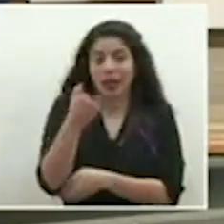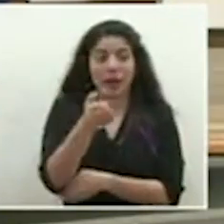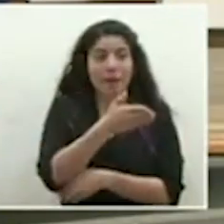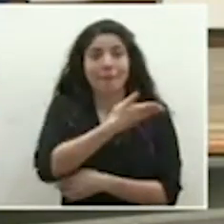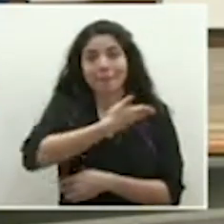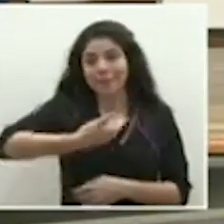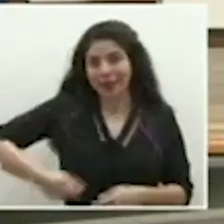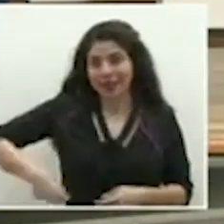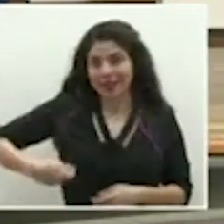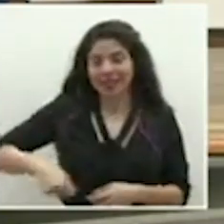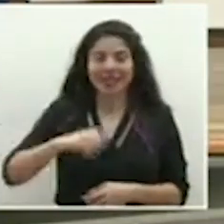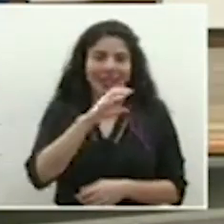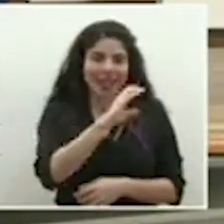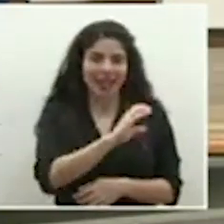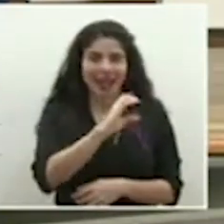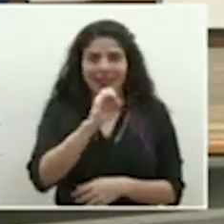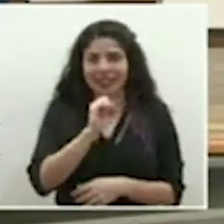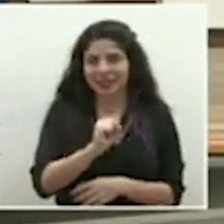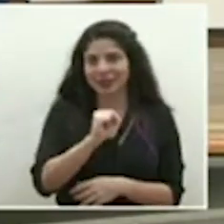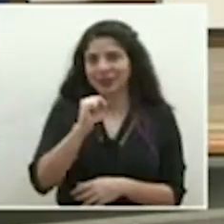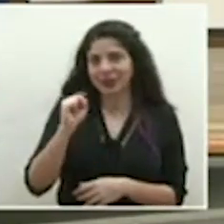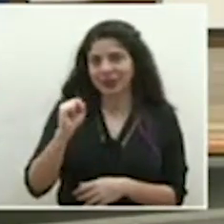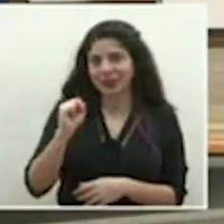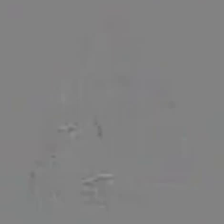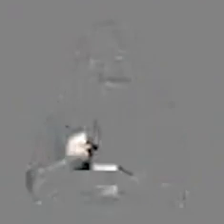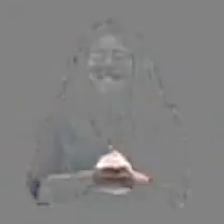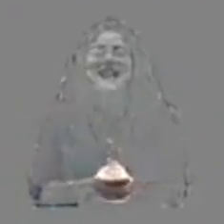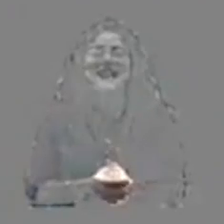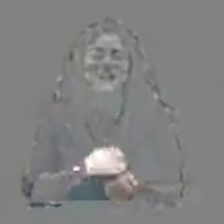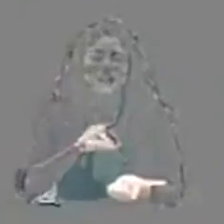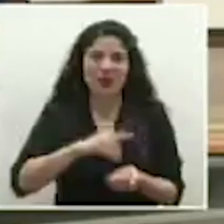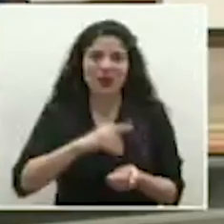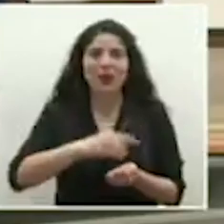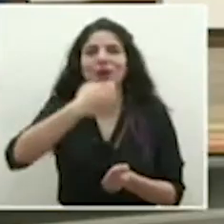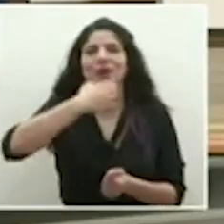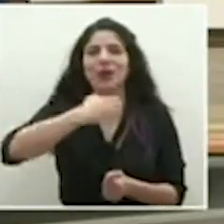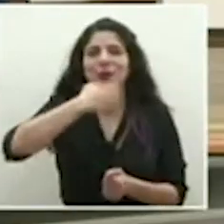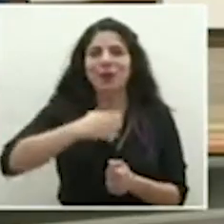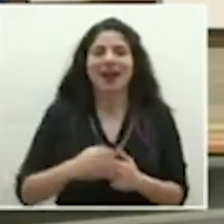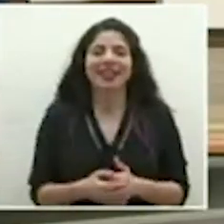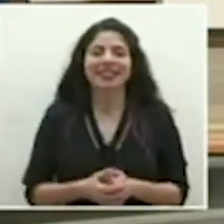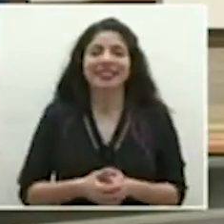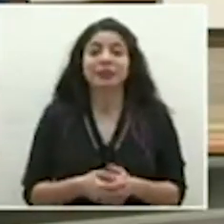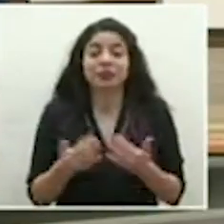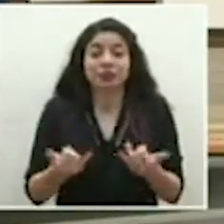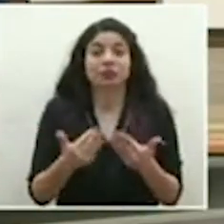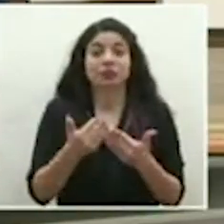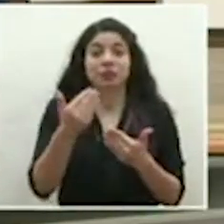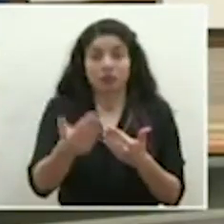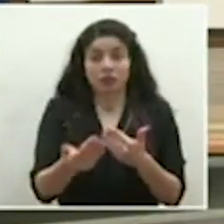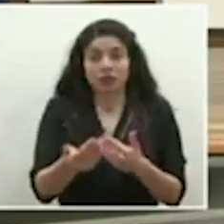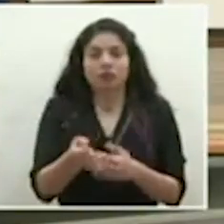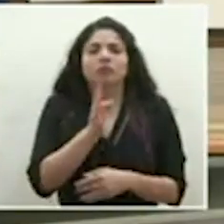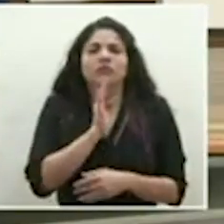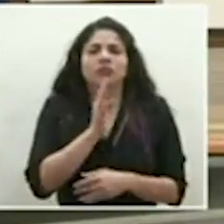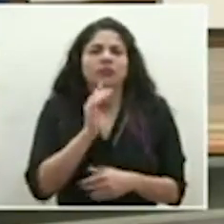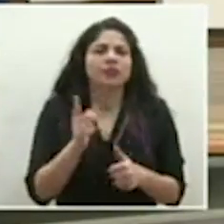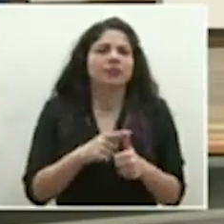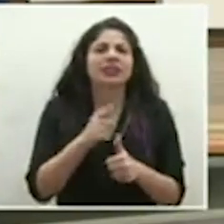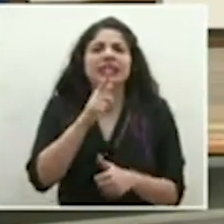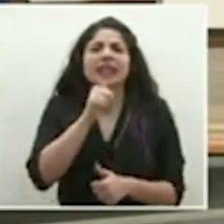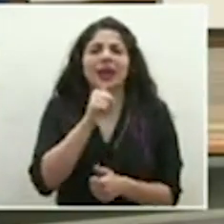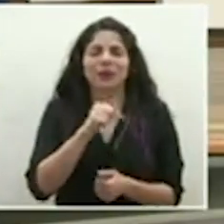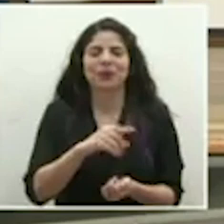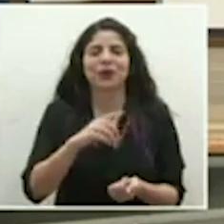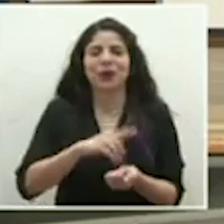presidente ejecutivo de la Caja Costarricense de Seguro Social, el doctor Román Macaya. A continuación, cedemos el uso de la palabra